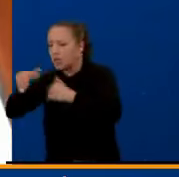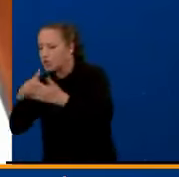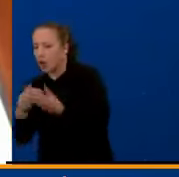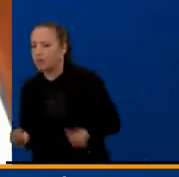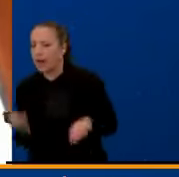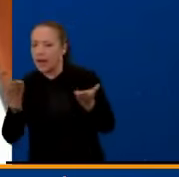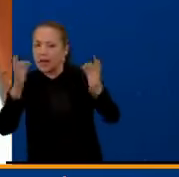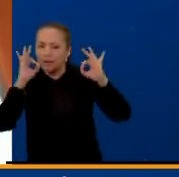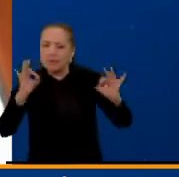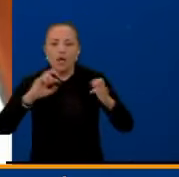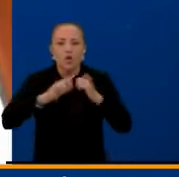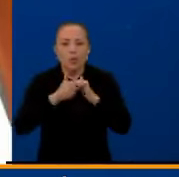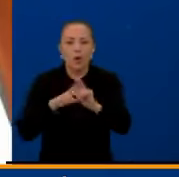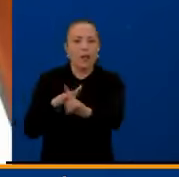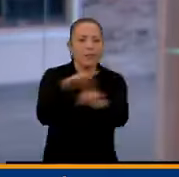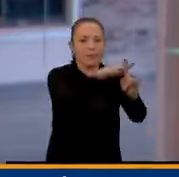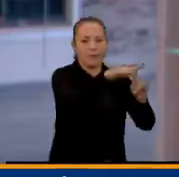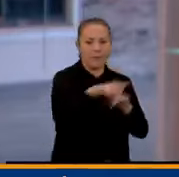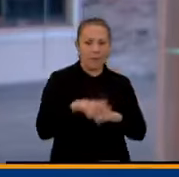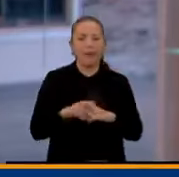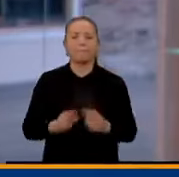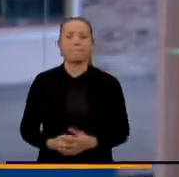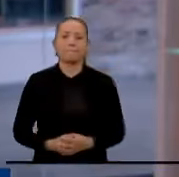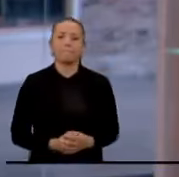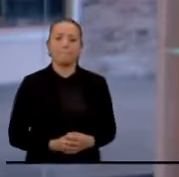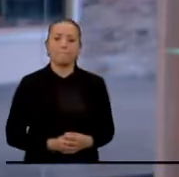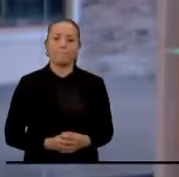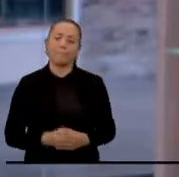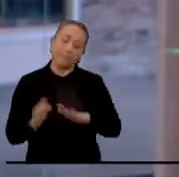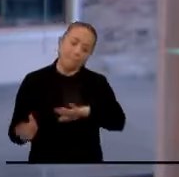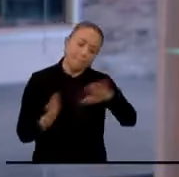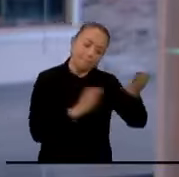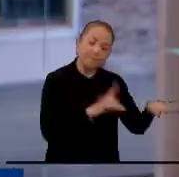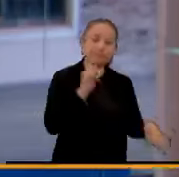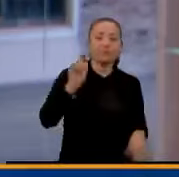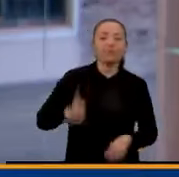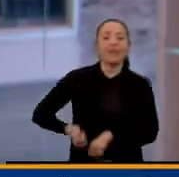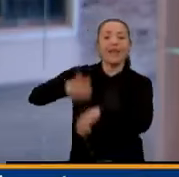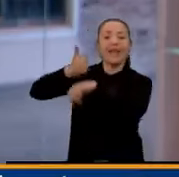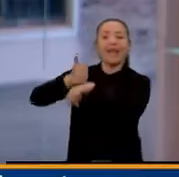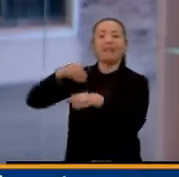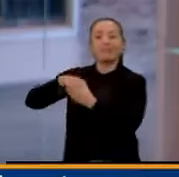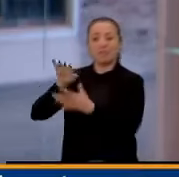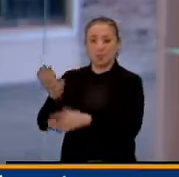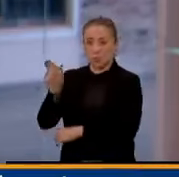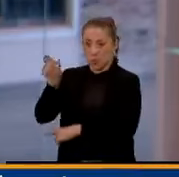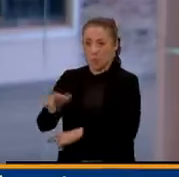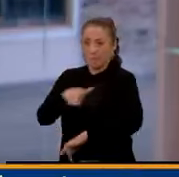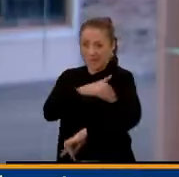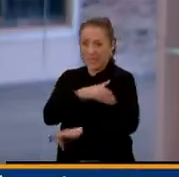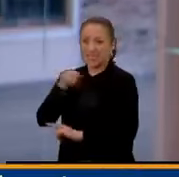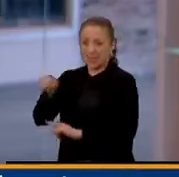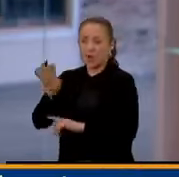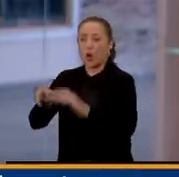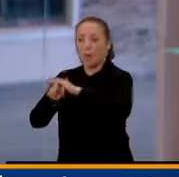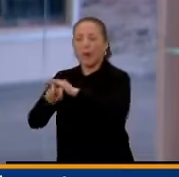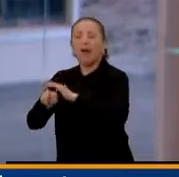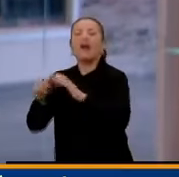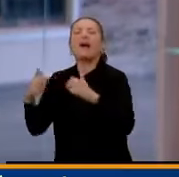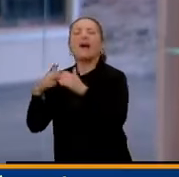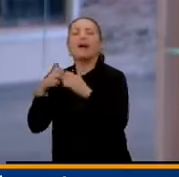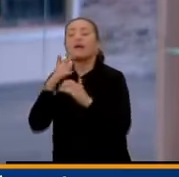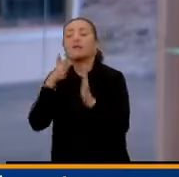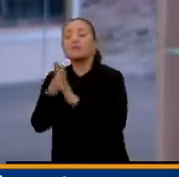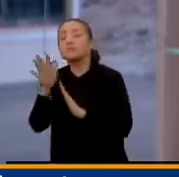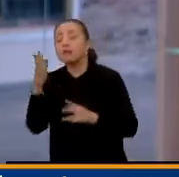no se presenten afectaciones. De otro lado, el jefe de la cartera de Minas y Energía señaló que se espera que en máximo dos